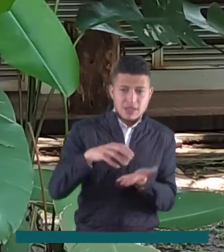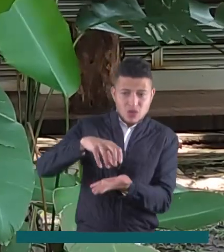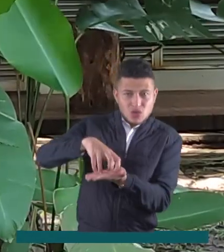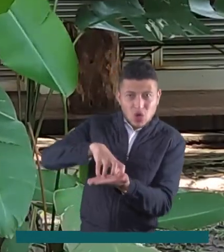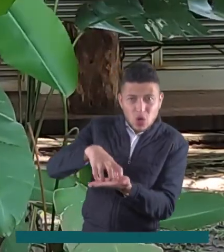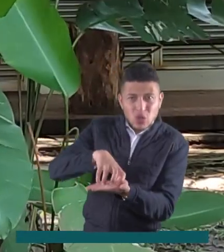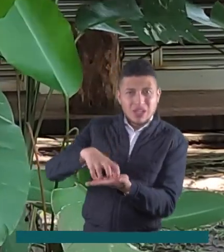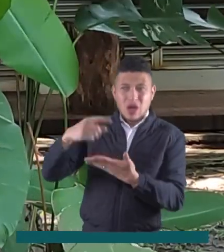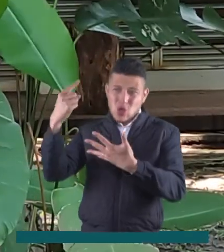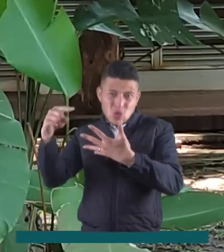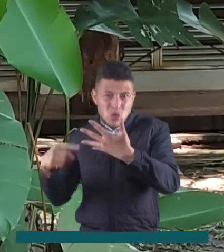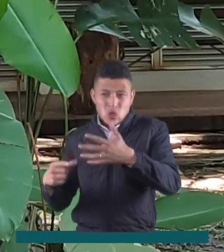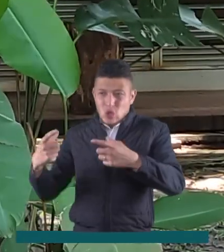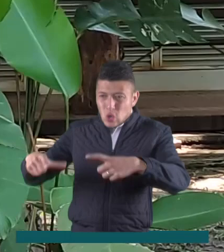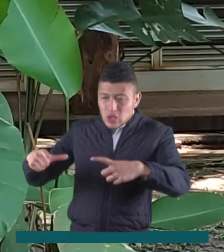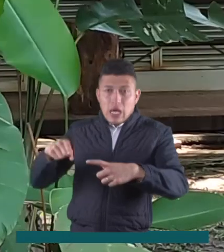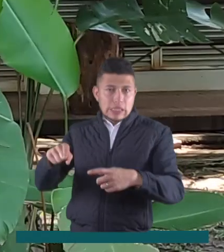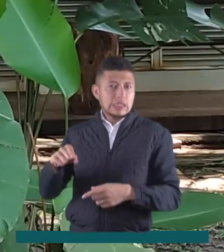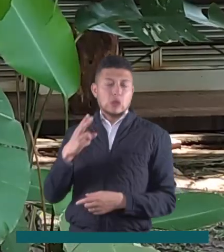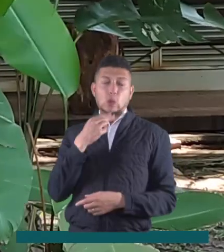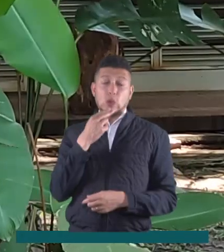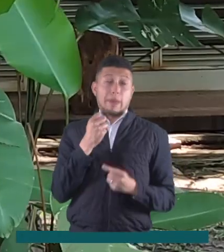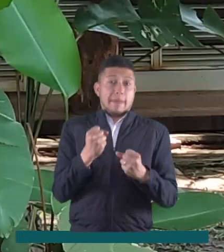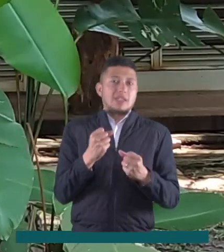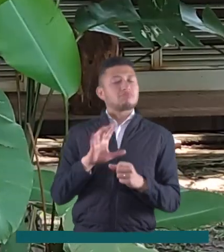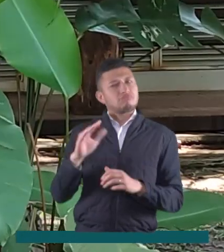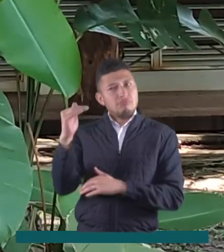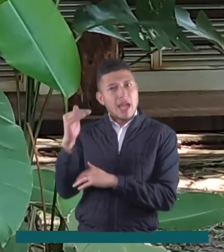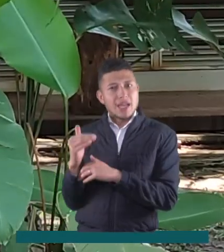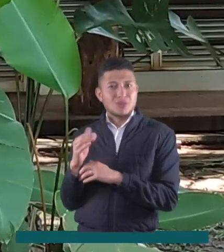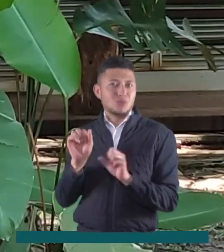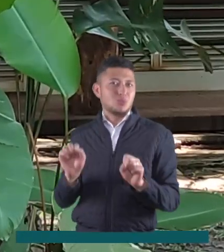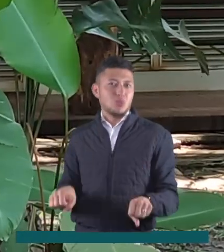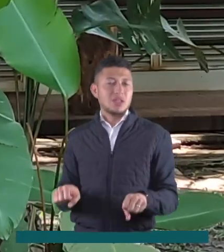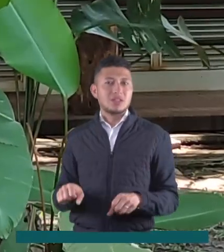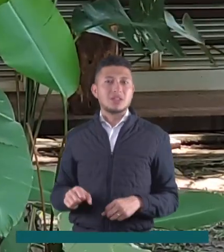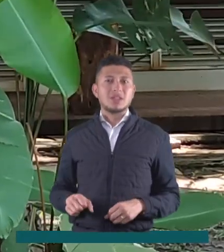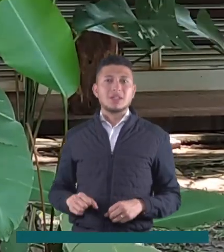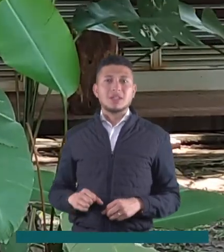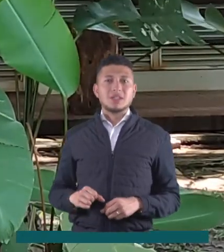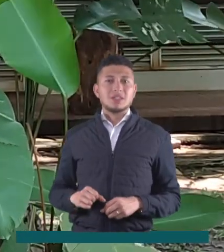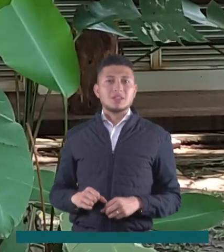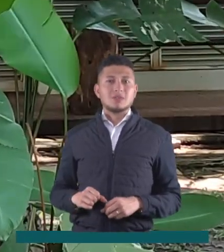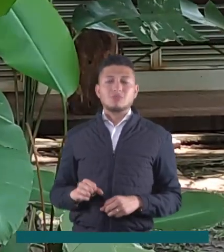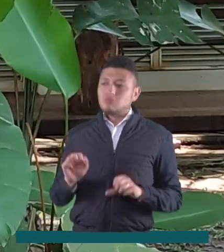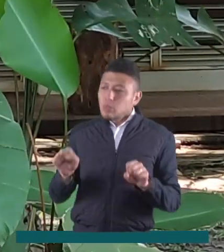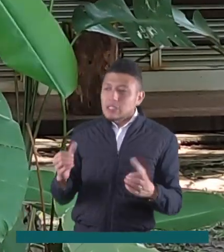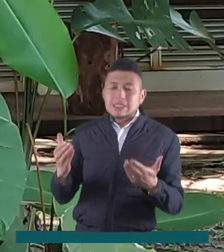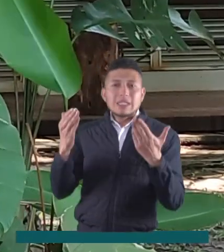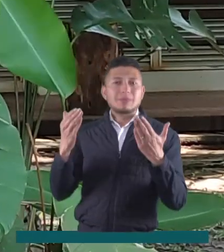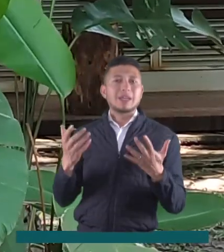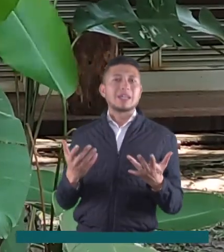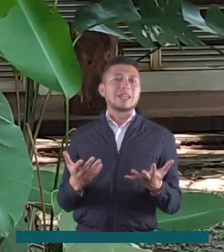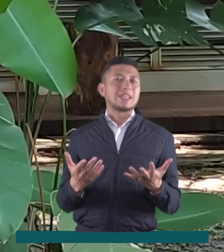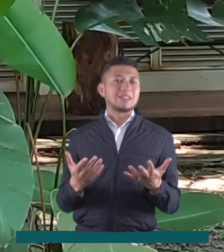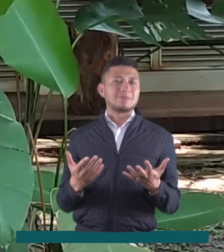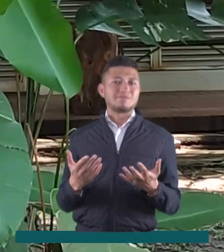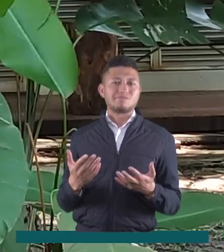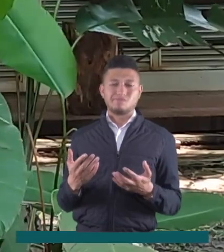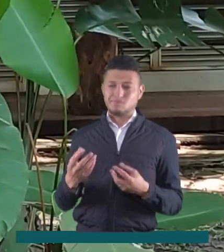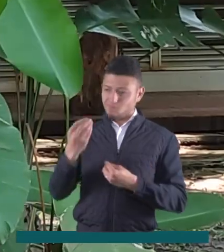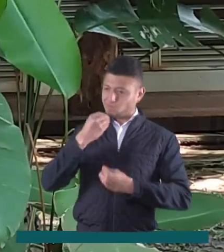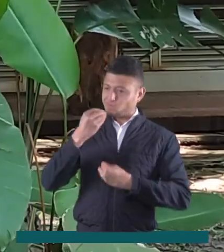como tortas, con quesitos, de pronto que tengan mucho menos contenido de azúcar y sean, tengan un mejor